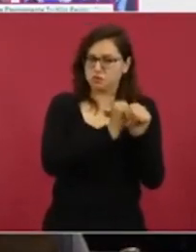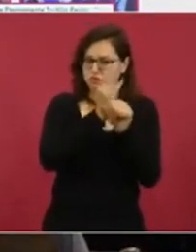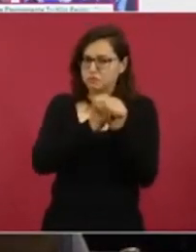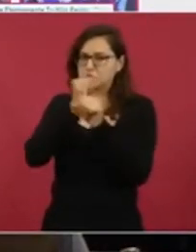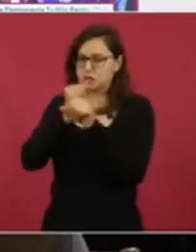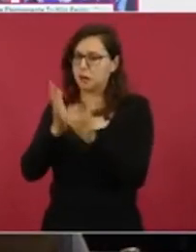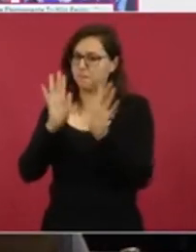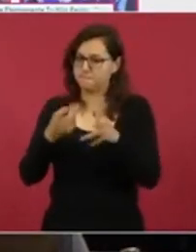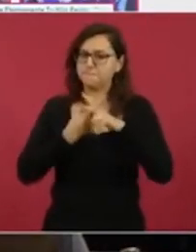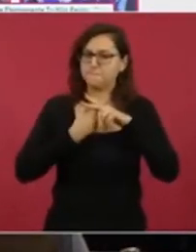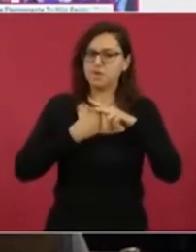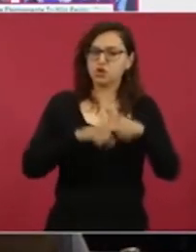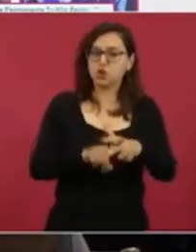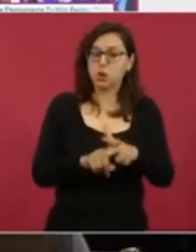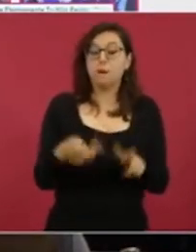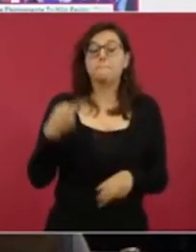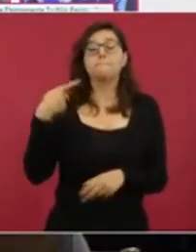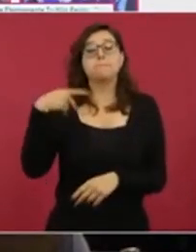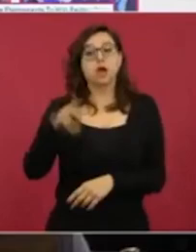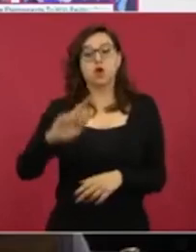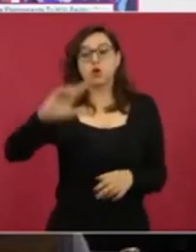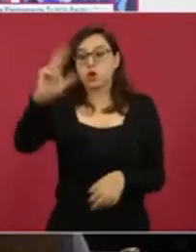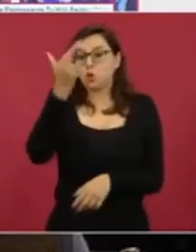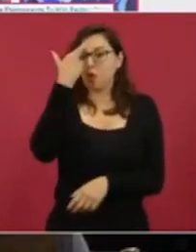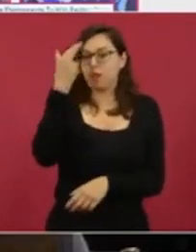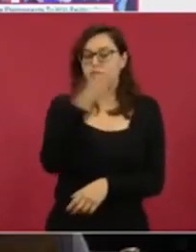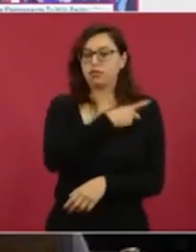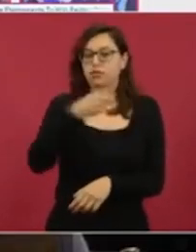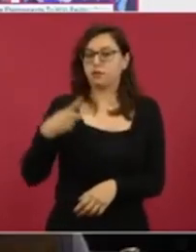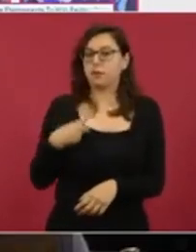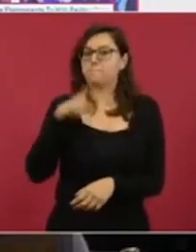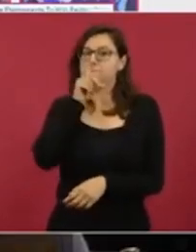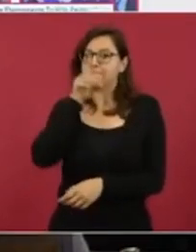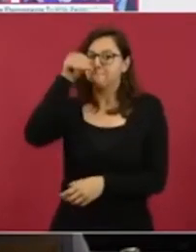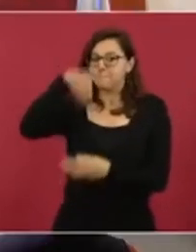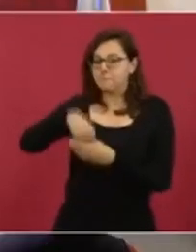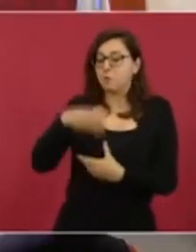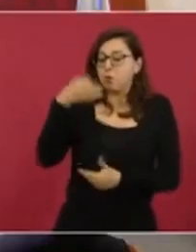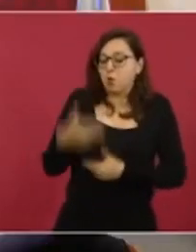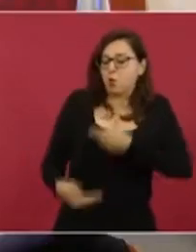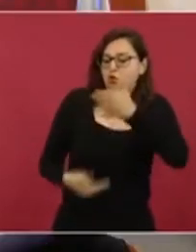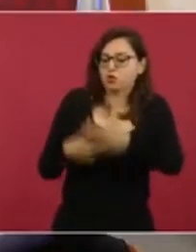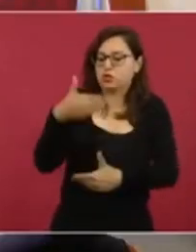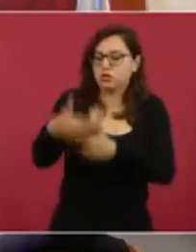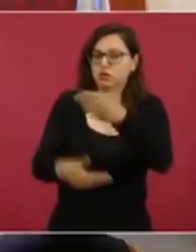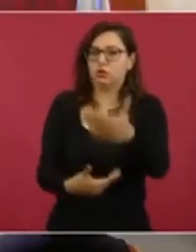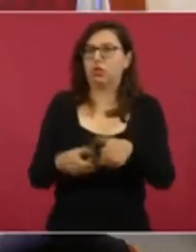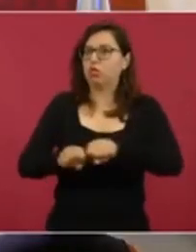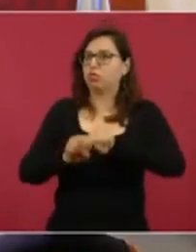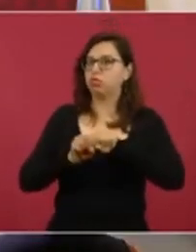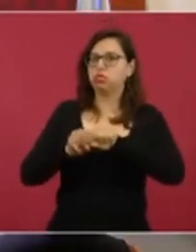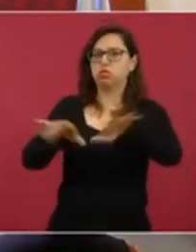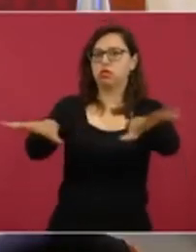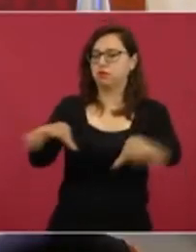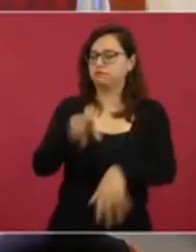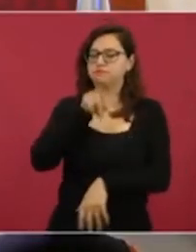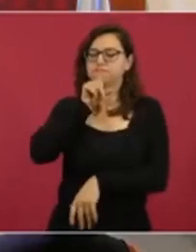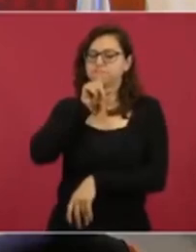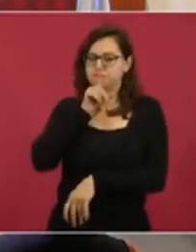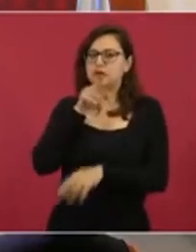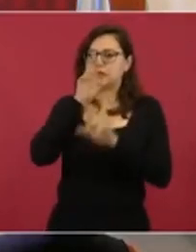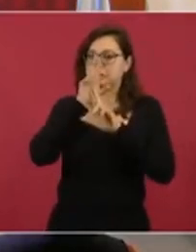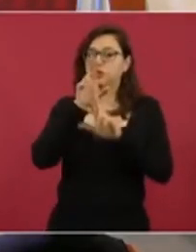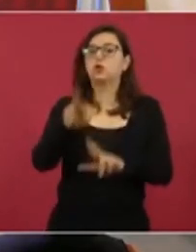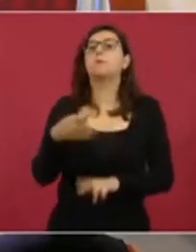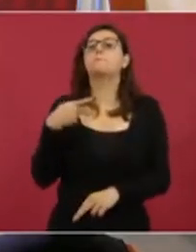datos sensibles y sobre todo que los trabajos de investigación puedan seguir. Pero esto es parte de la política de cero